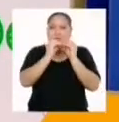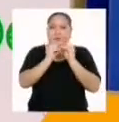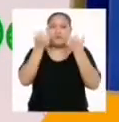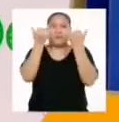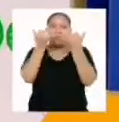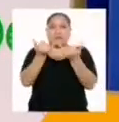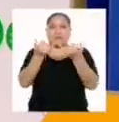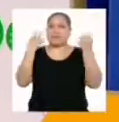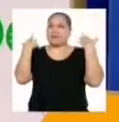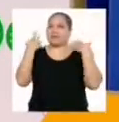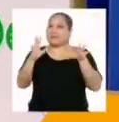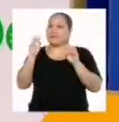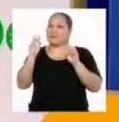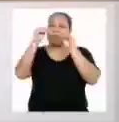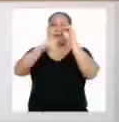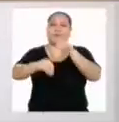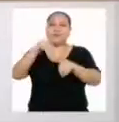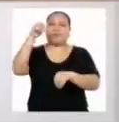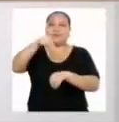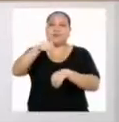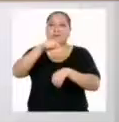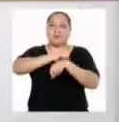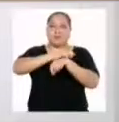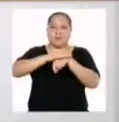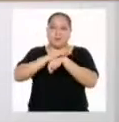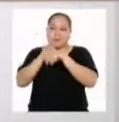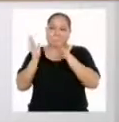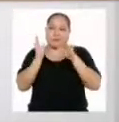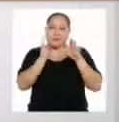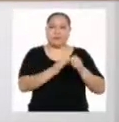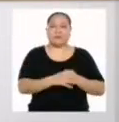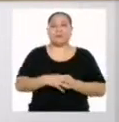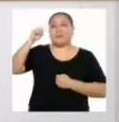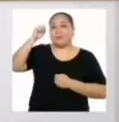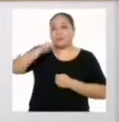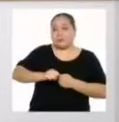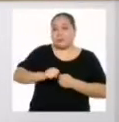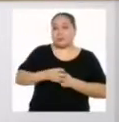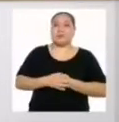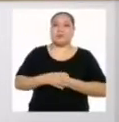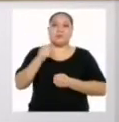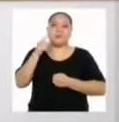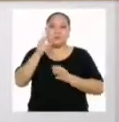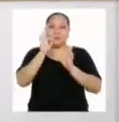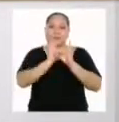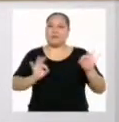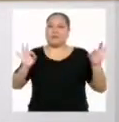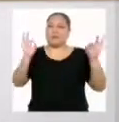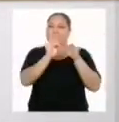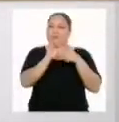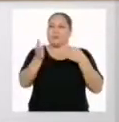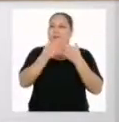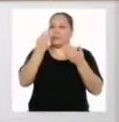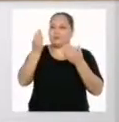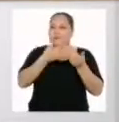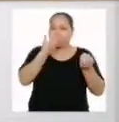estamos en la ejecución de este plan. Sí, y algo que es clave, Es hacer sencillas las cosas usando situaciones